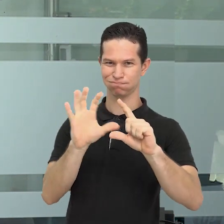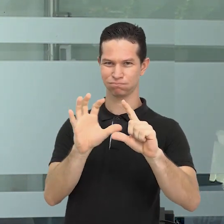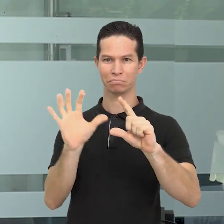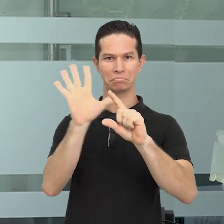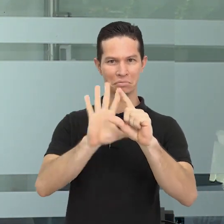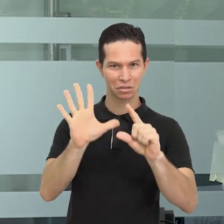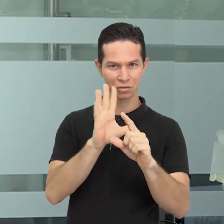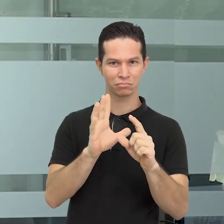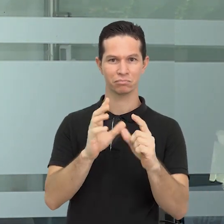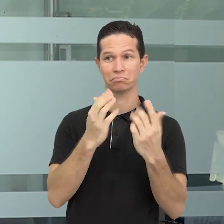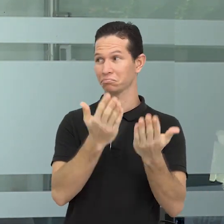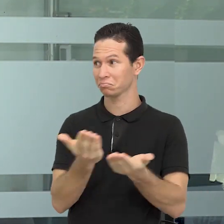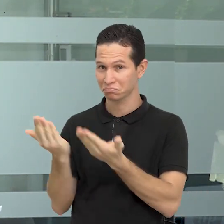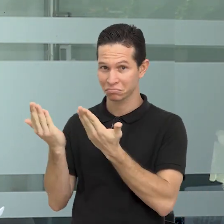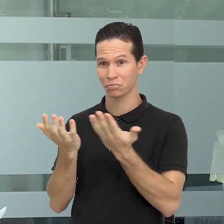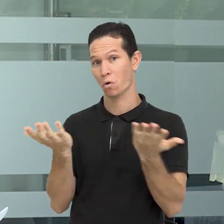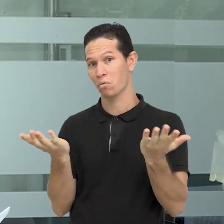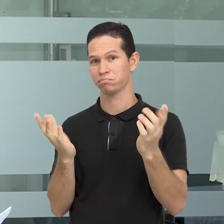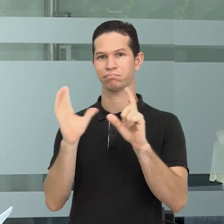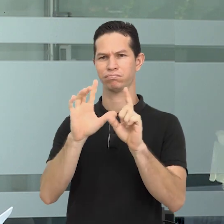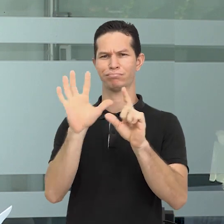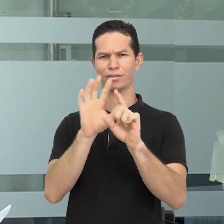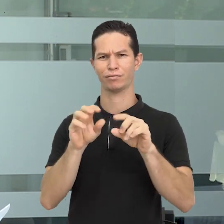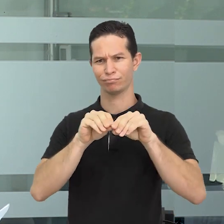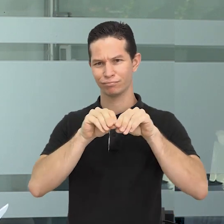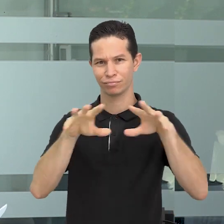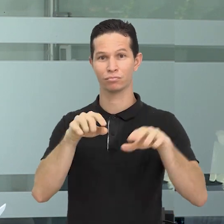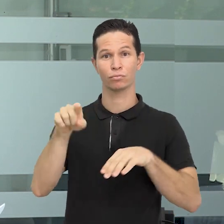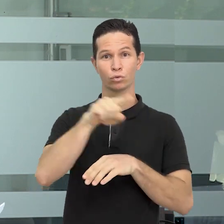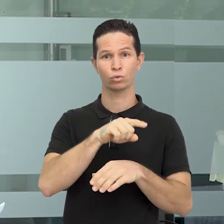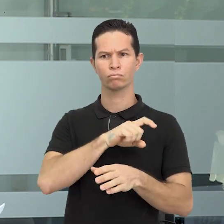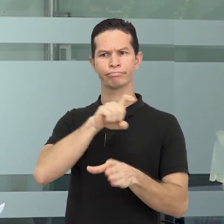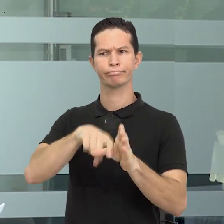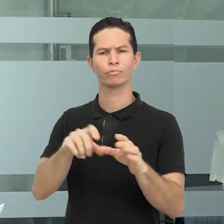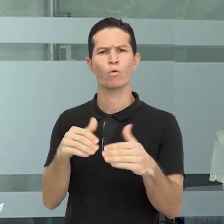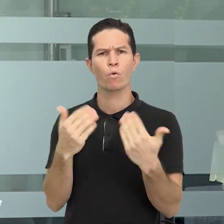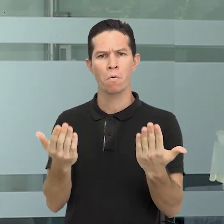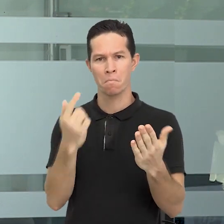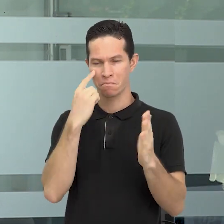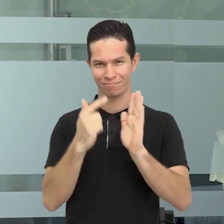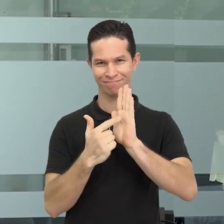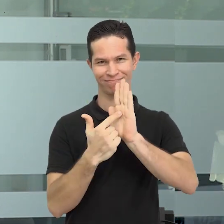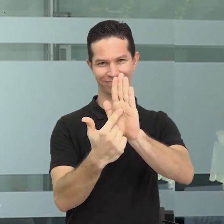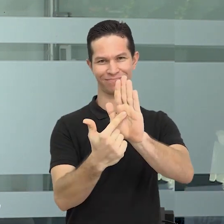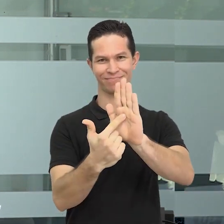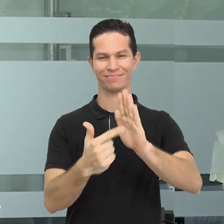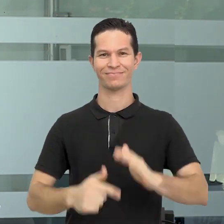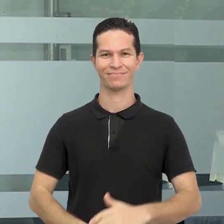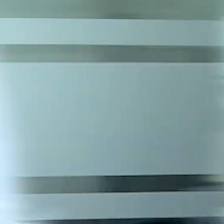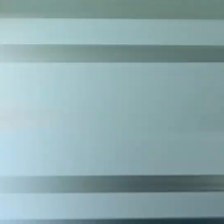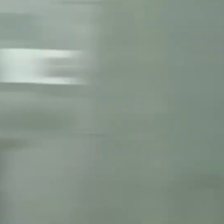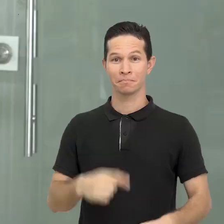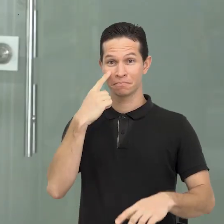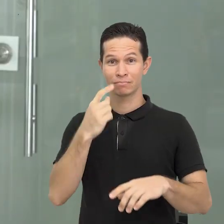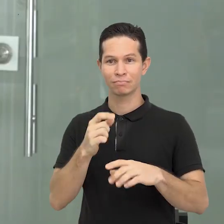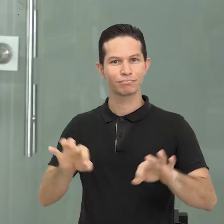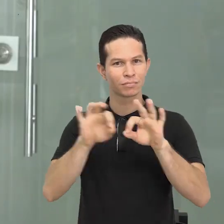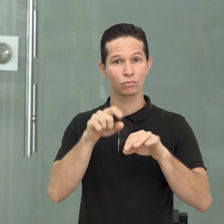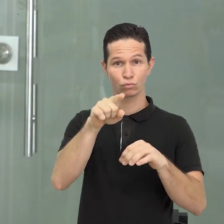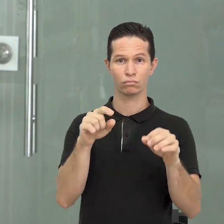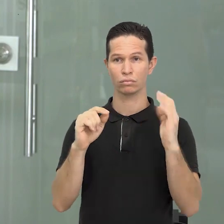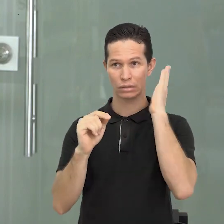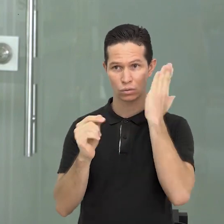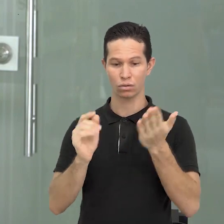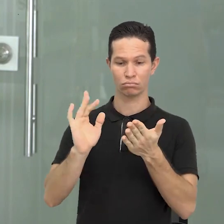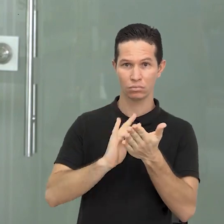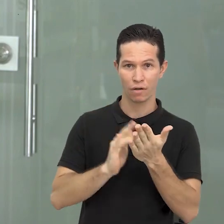página web y en nuestras redes sociales. Para postularte, debes seguir las siguientes recomendaciones. Lo primero es contar